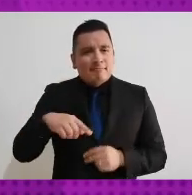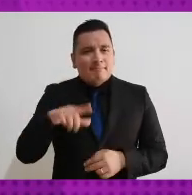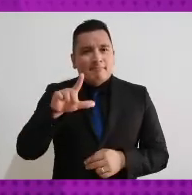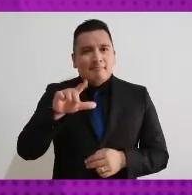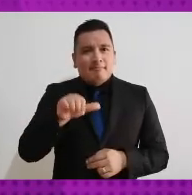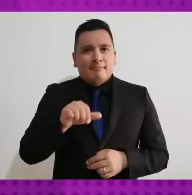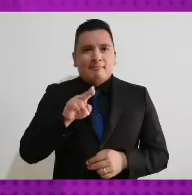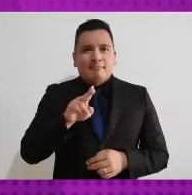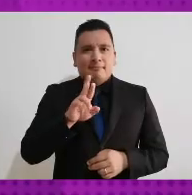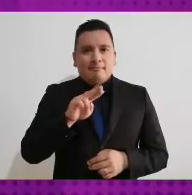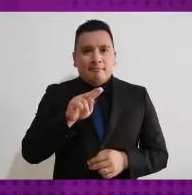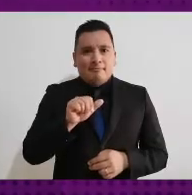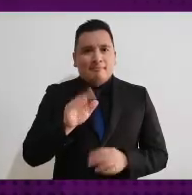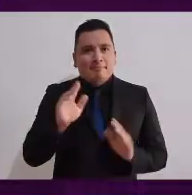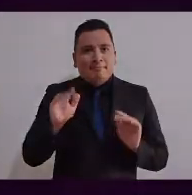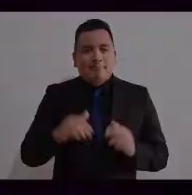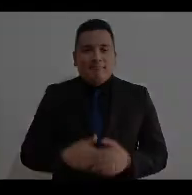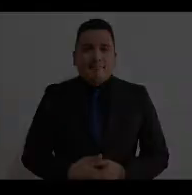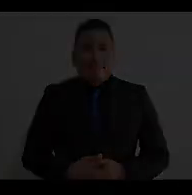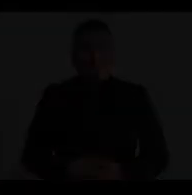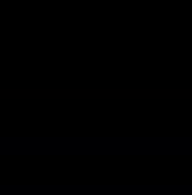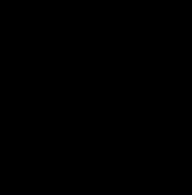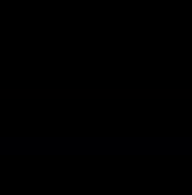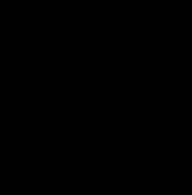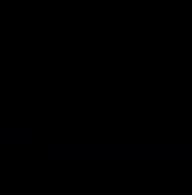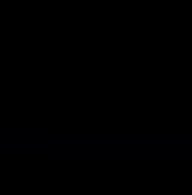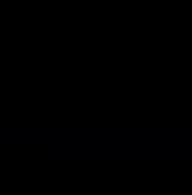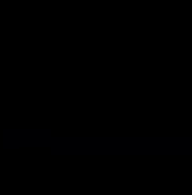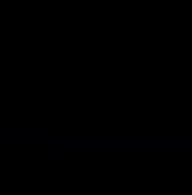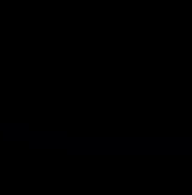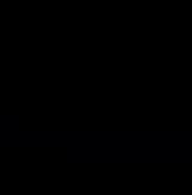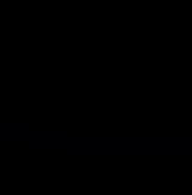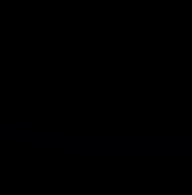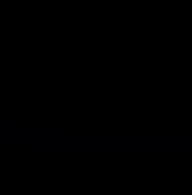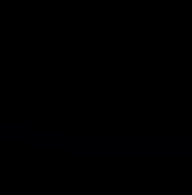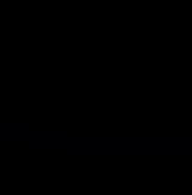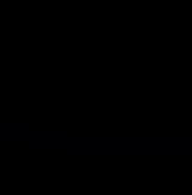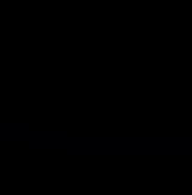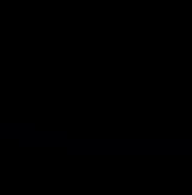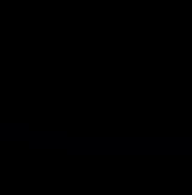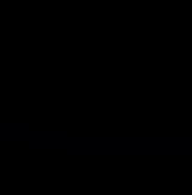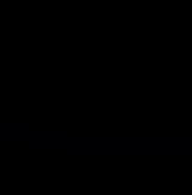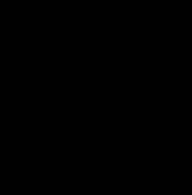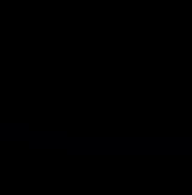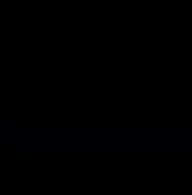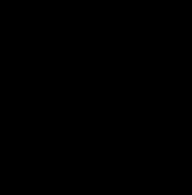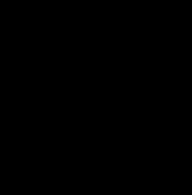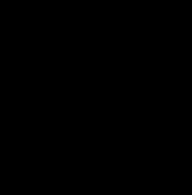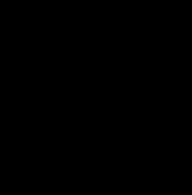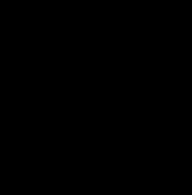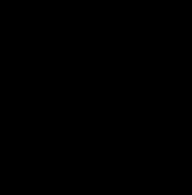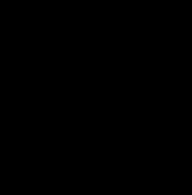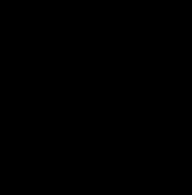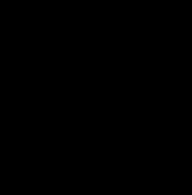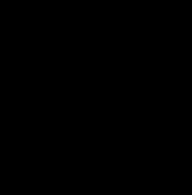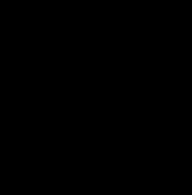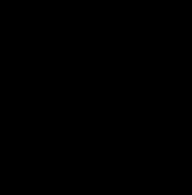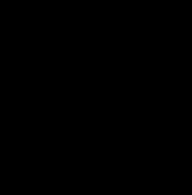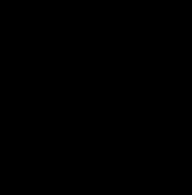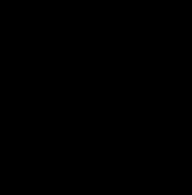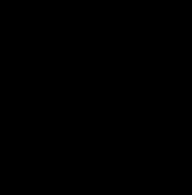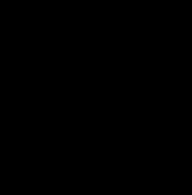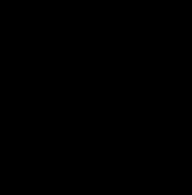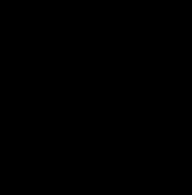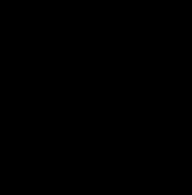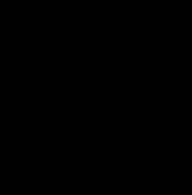programa más de la urna hasta luego y bueno fue todo muchísimas gracias por haber estado aquí con nosotros en su programa la urna esta producción del